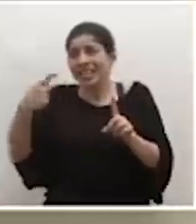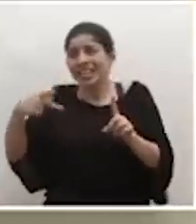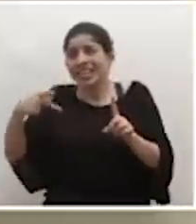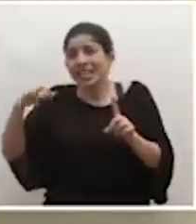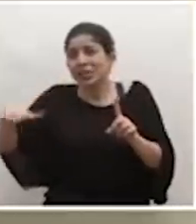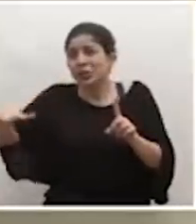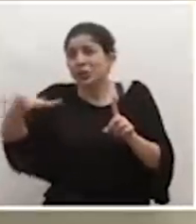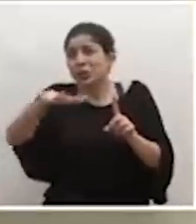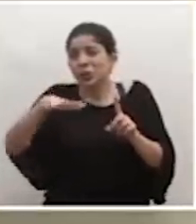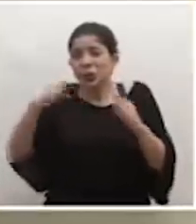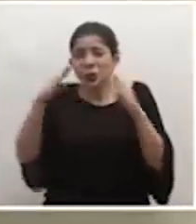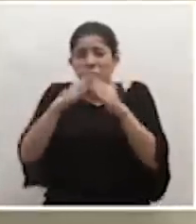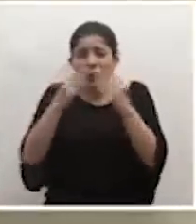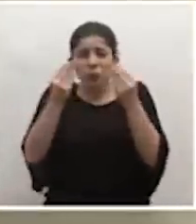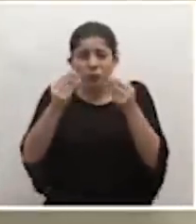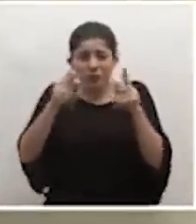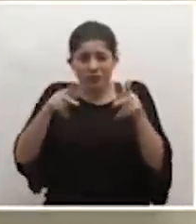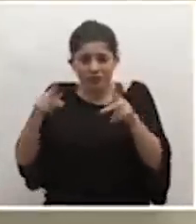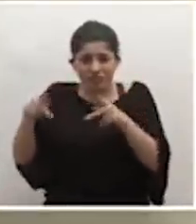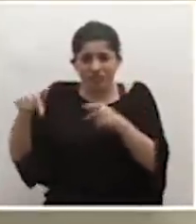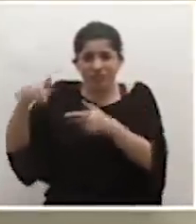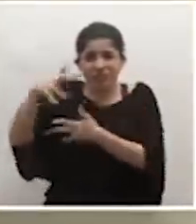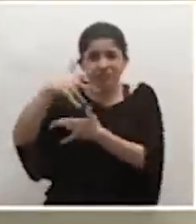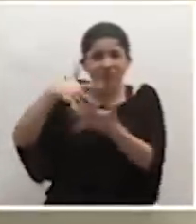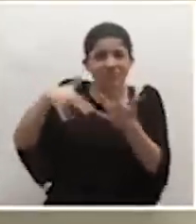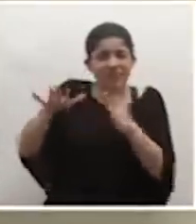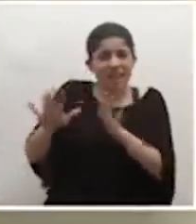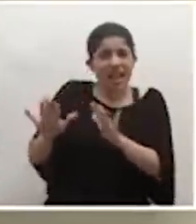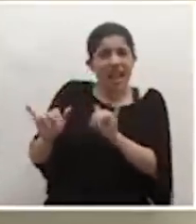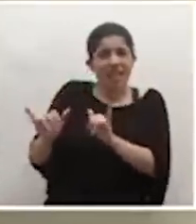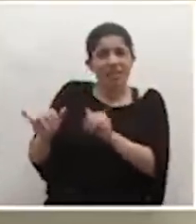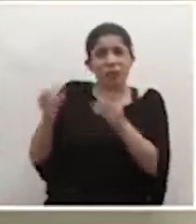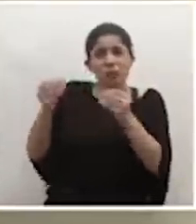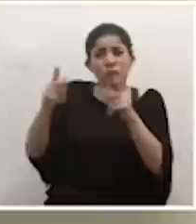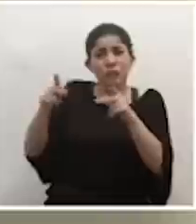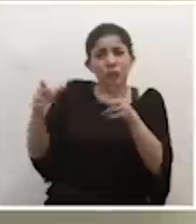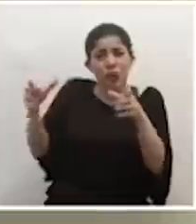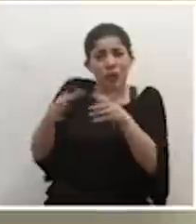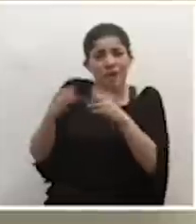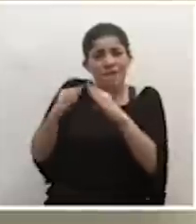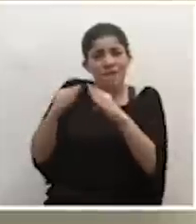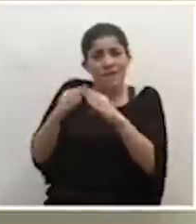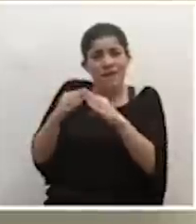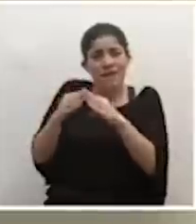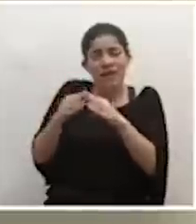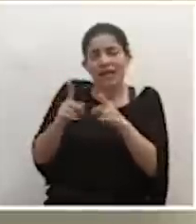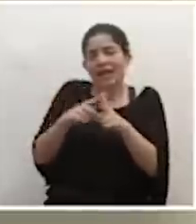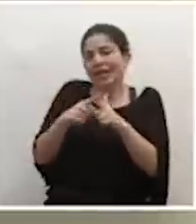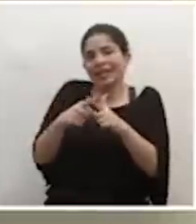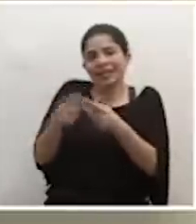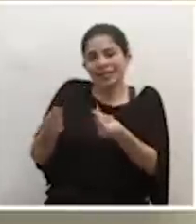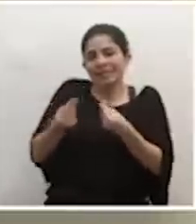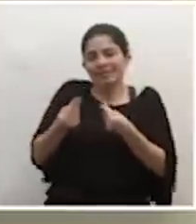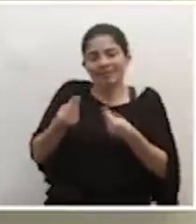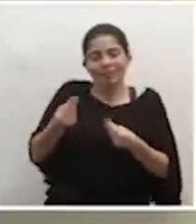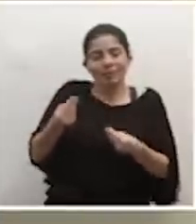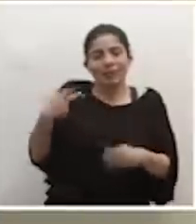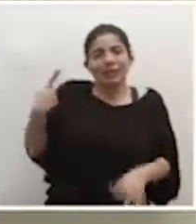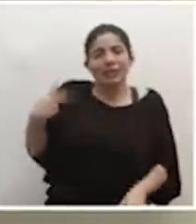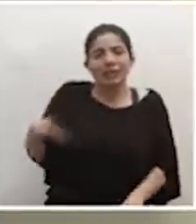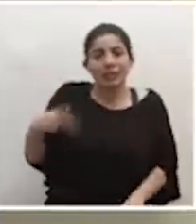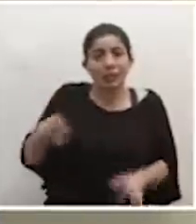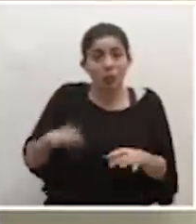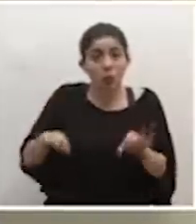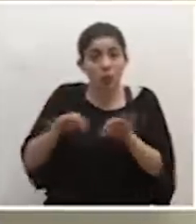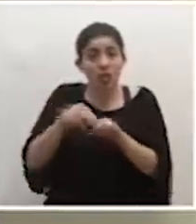densamente poblados con características y dinámicas muy particulares, ahí justamente nos arrojó una alerta muy importante y nos dijo si